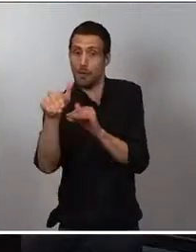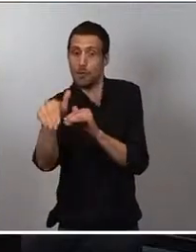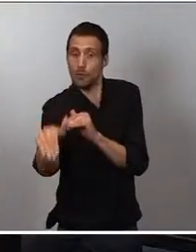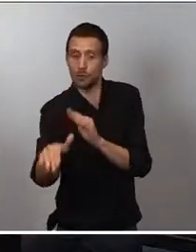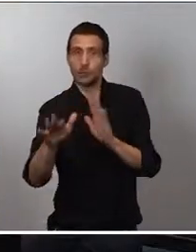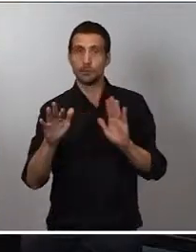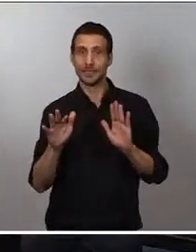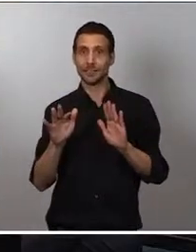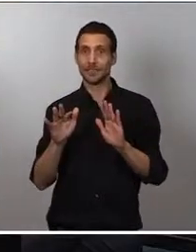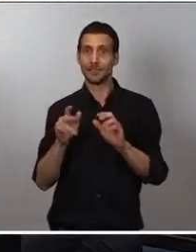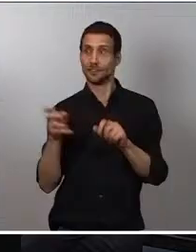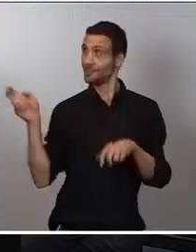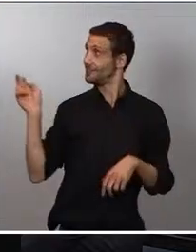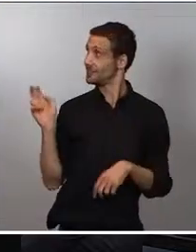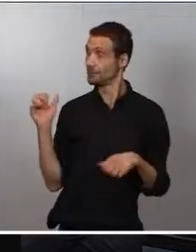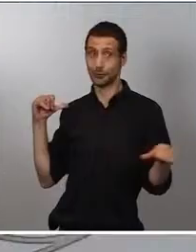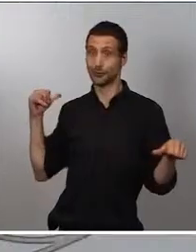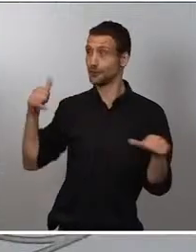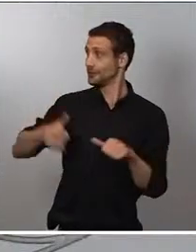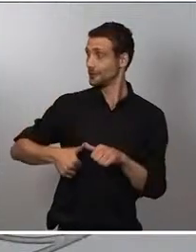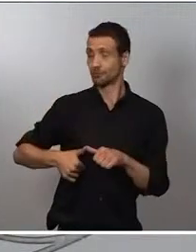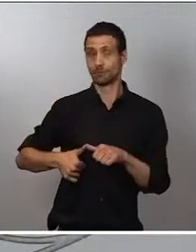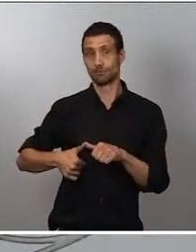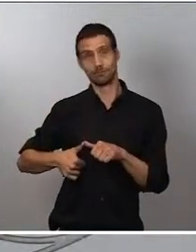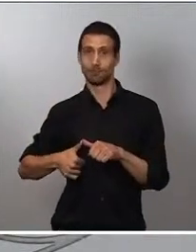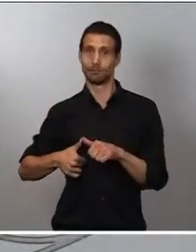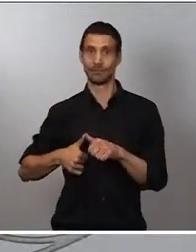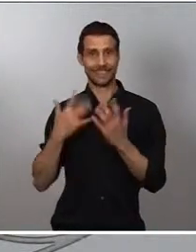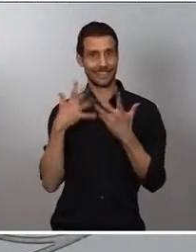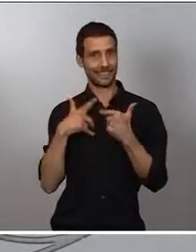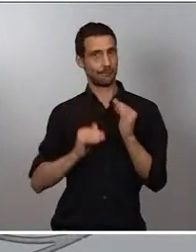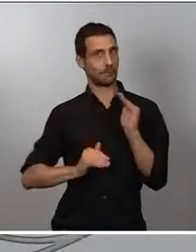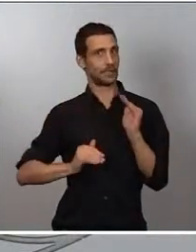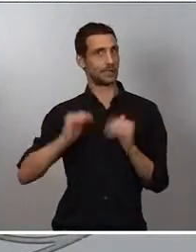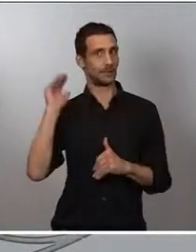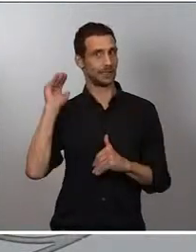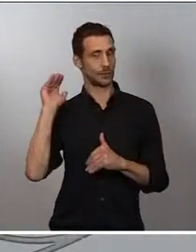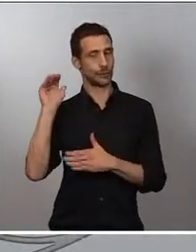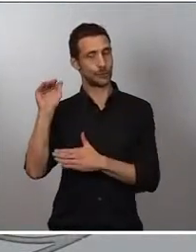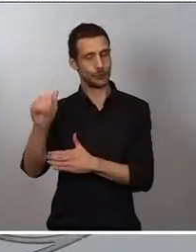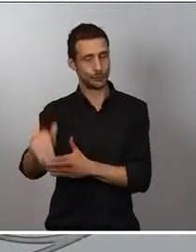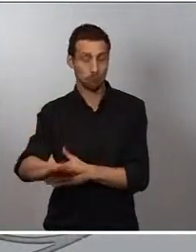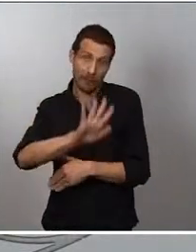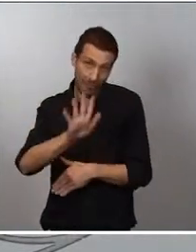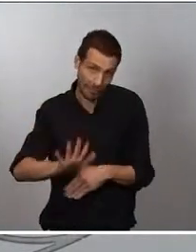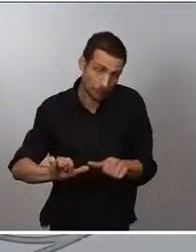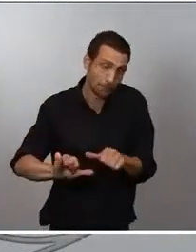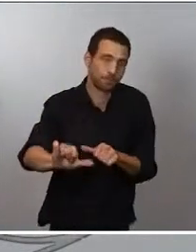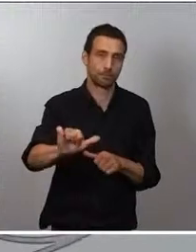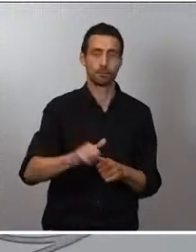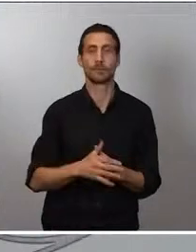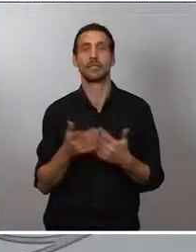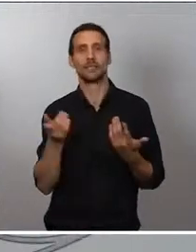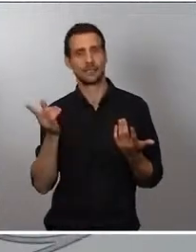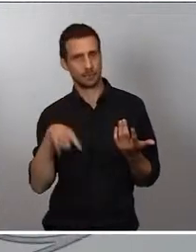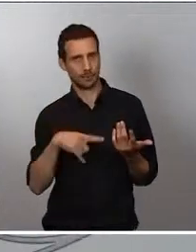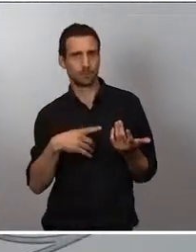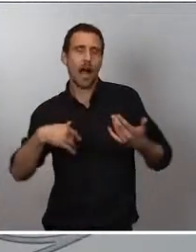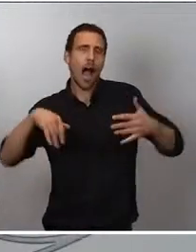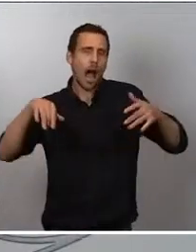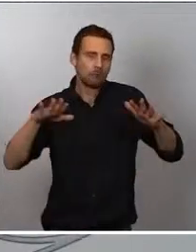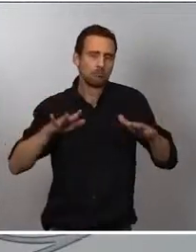bastante elevadas. Sin embargo, también hay que compartir que aunque los casos que se notifican están